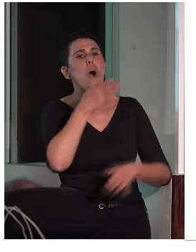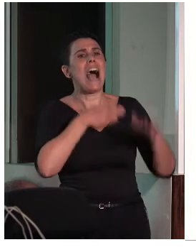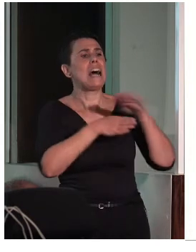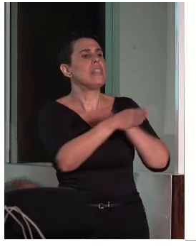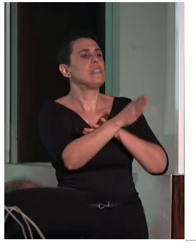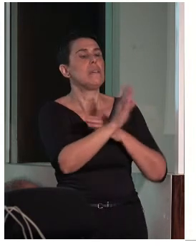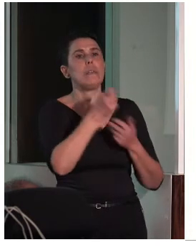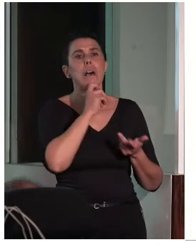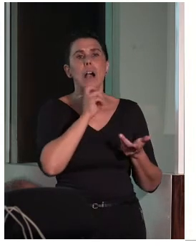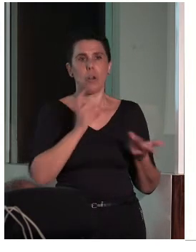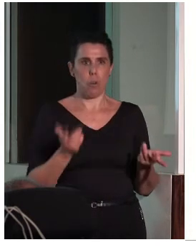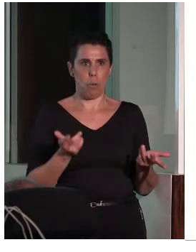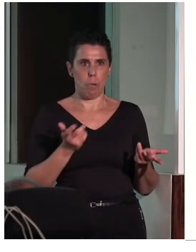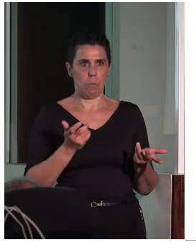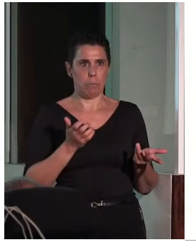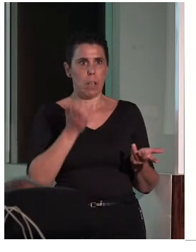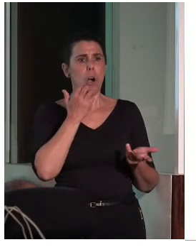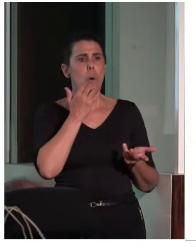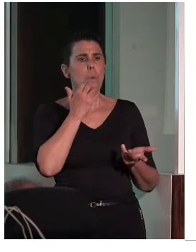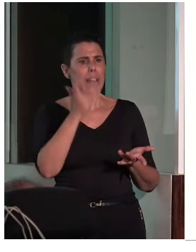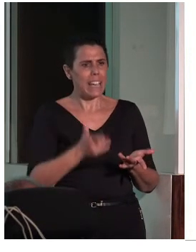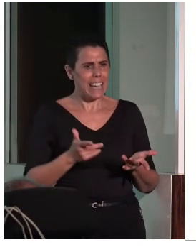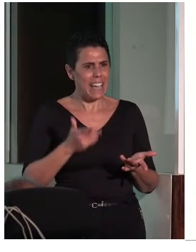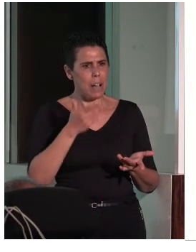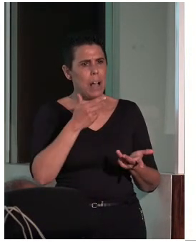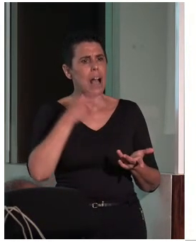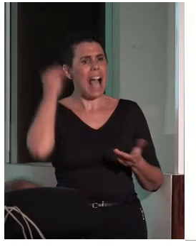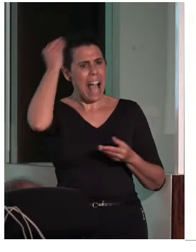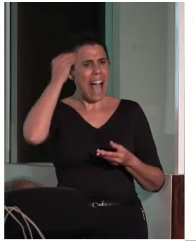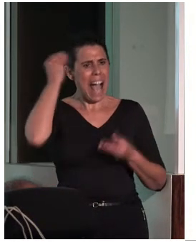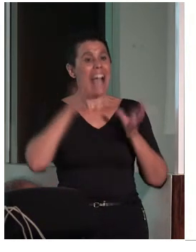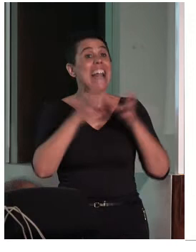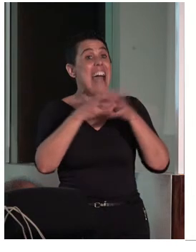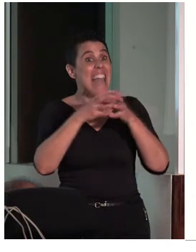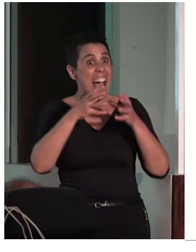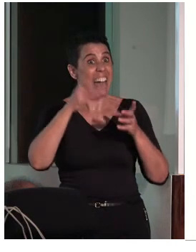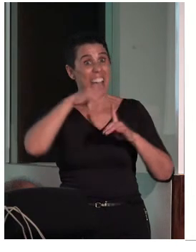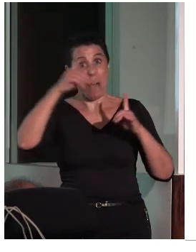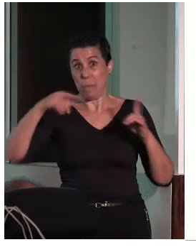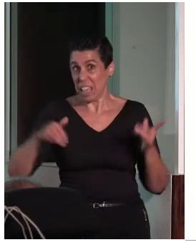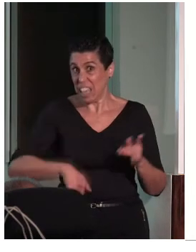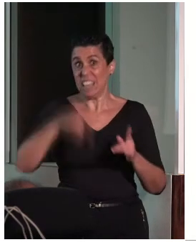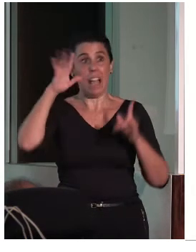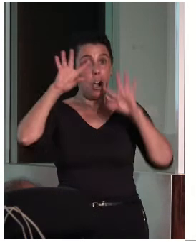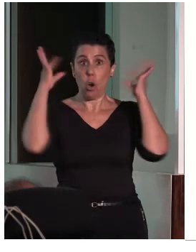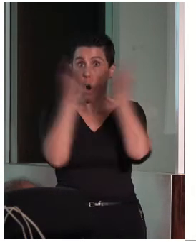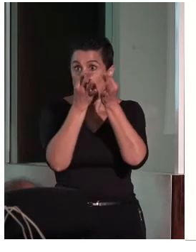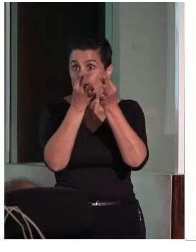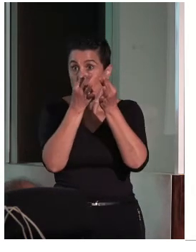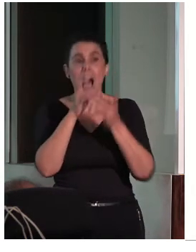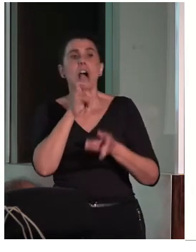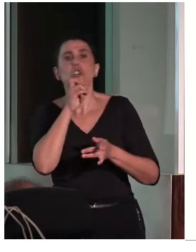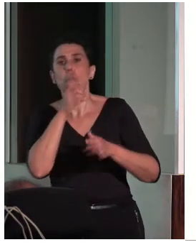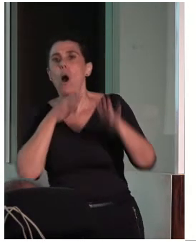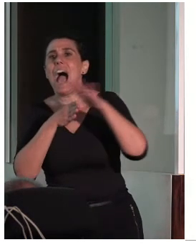en la Alhambra, en la Mezquita de Córdoba o, por ejemplo, en la Catedral de la